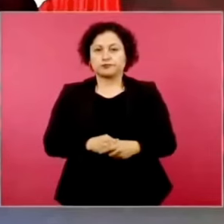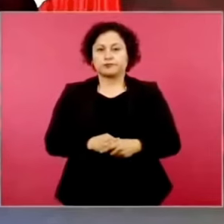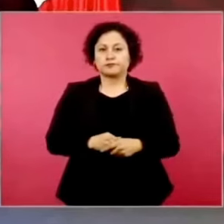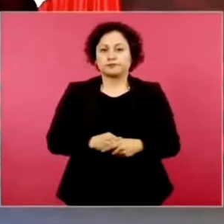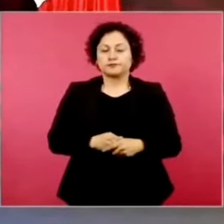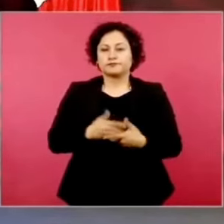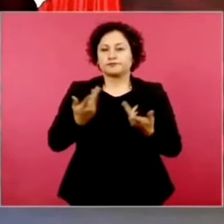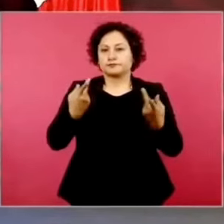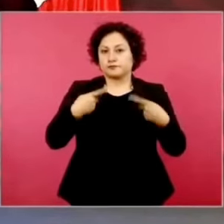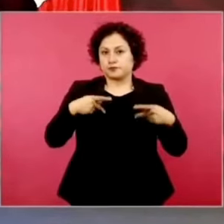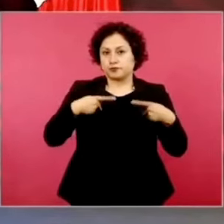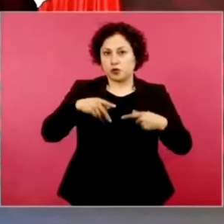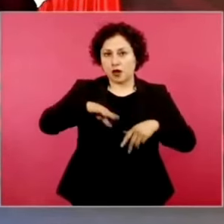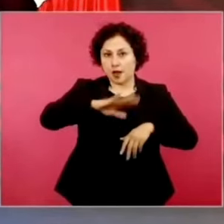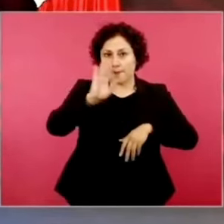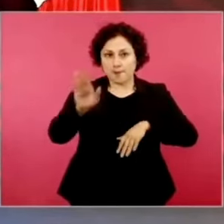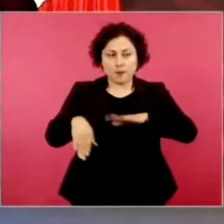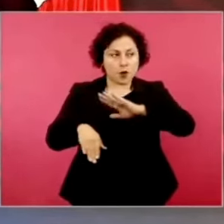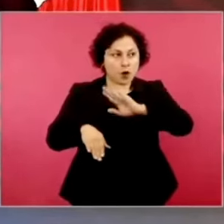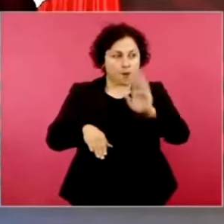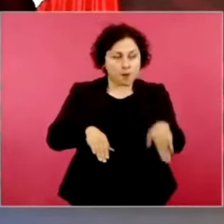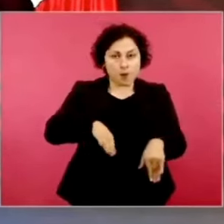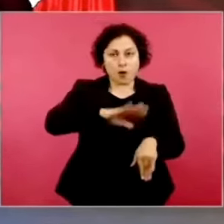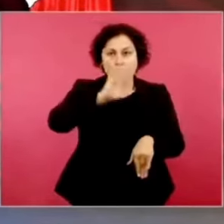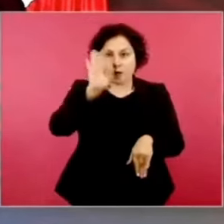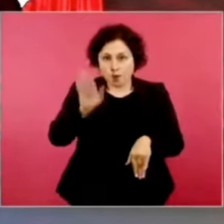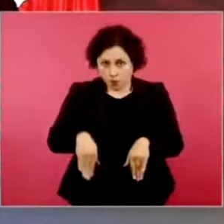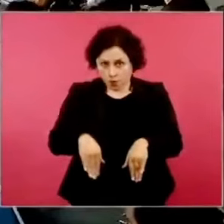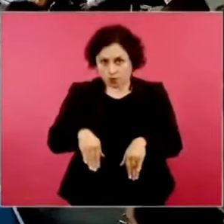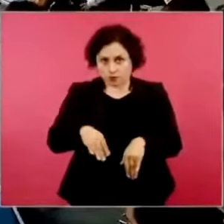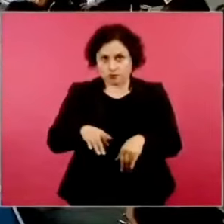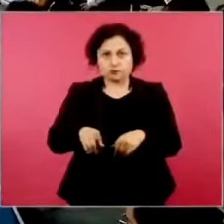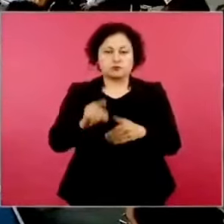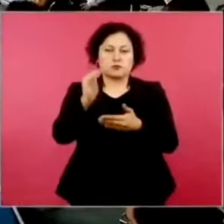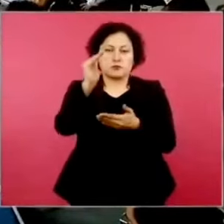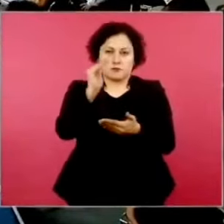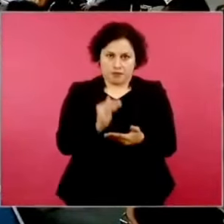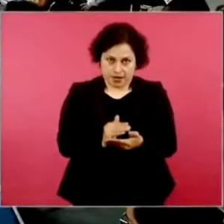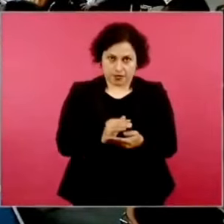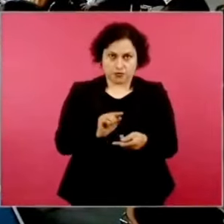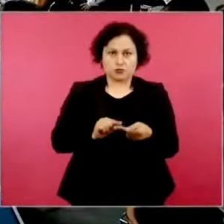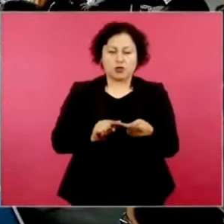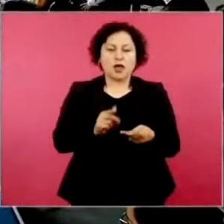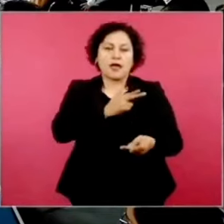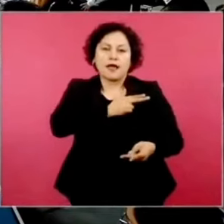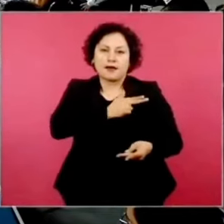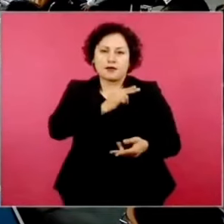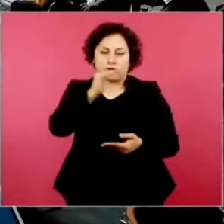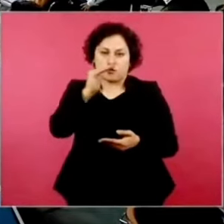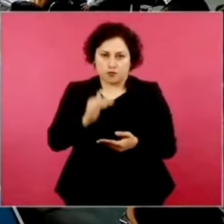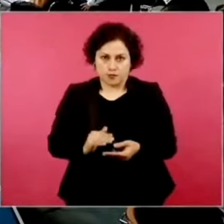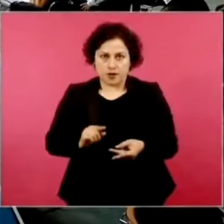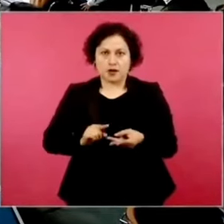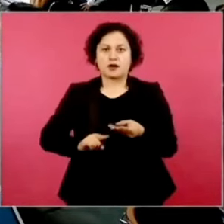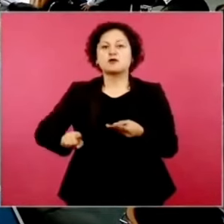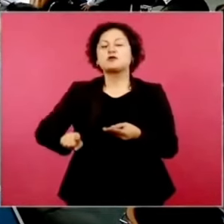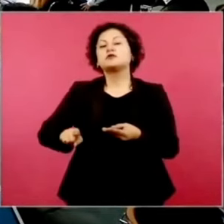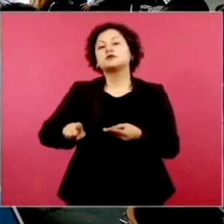fallecidos de heridos y detenidos. Aquí tenemos 92 fallecidos,